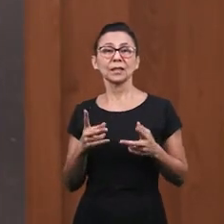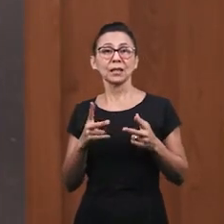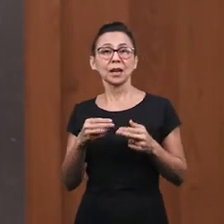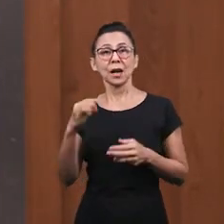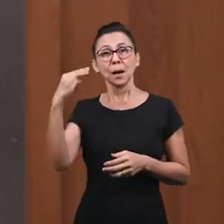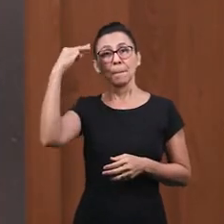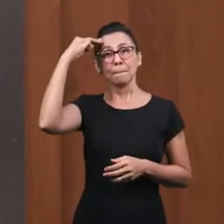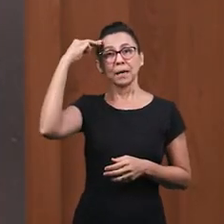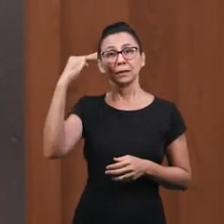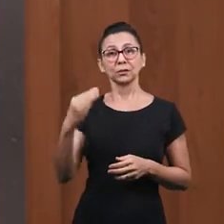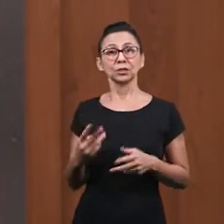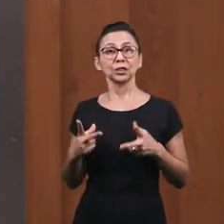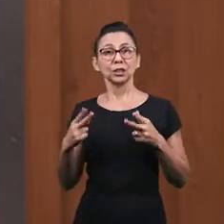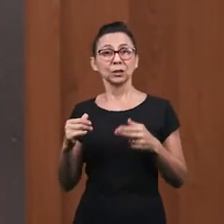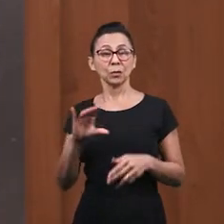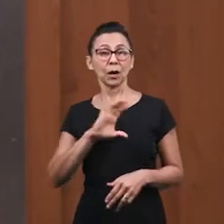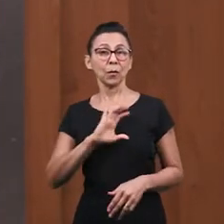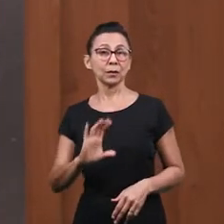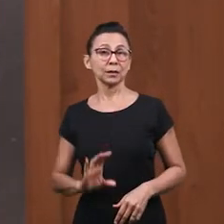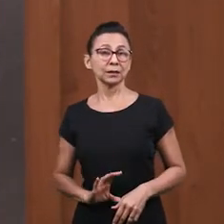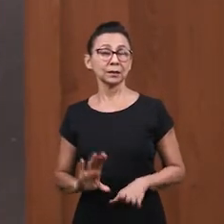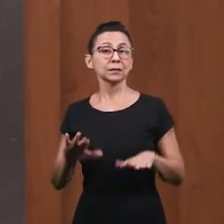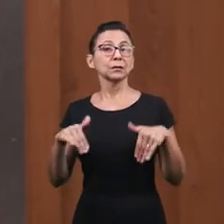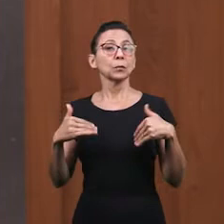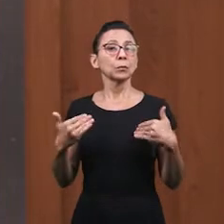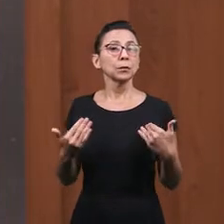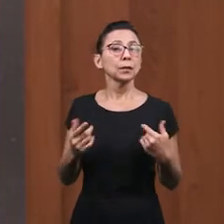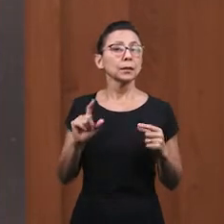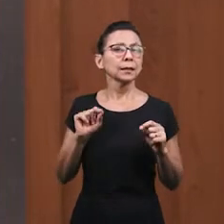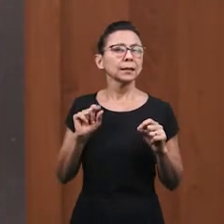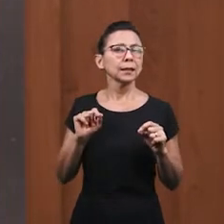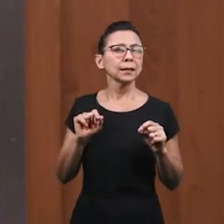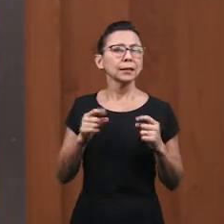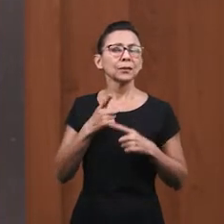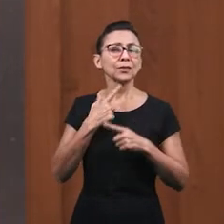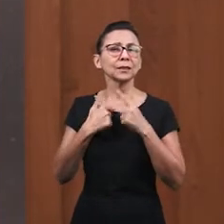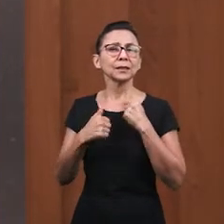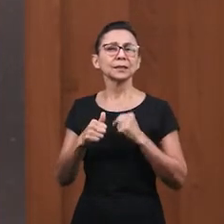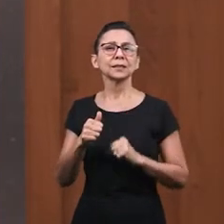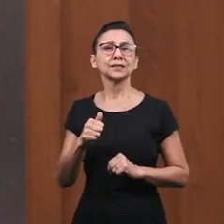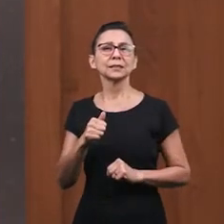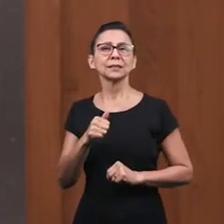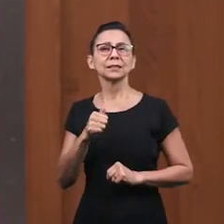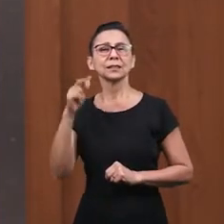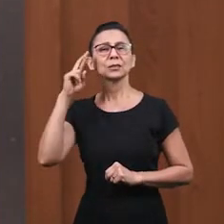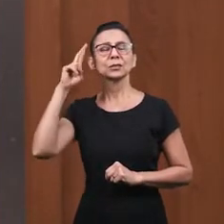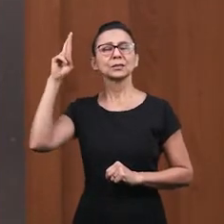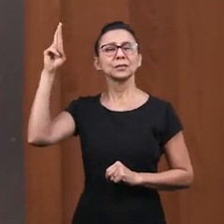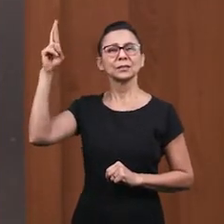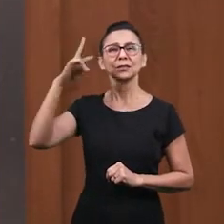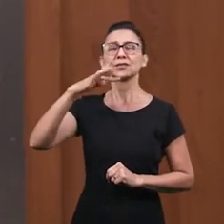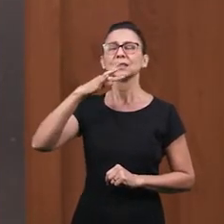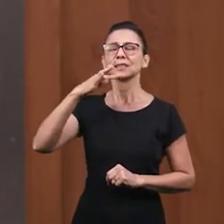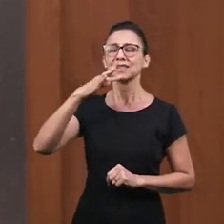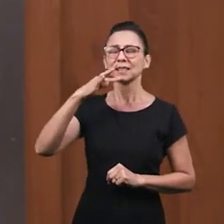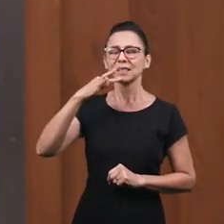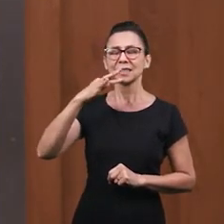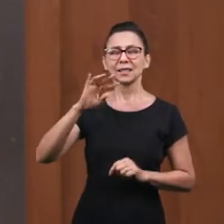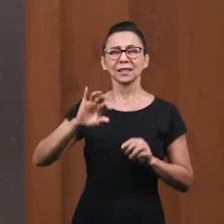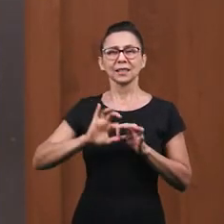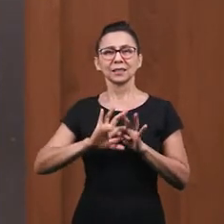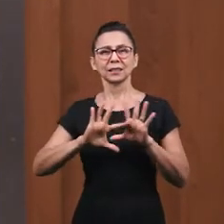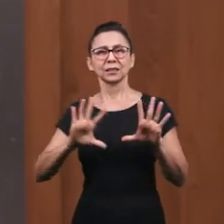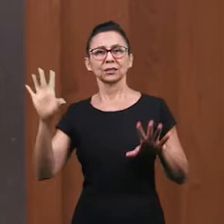nuestras vidas A lo largo del día Jesús quiere Que tengamos La mente de Cristo Tener la mente De Cristo Es conocer La